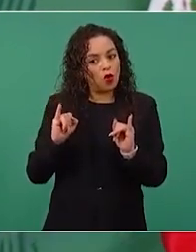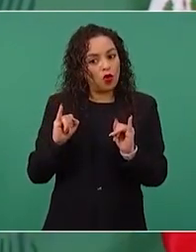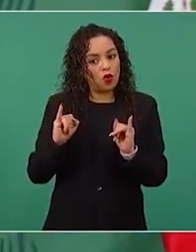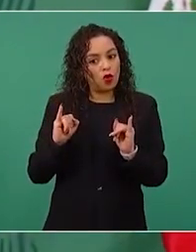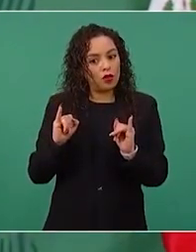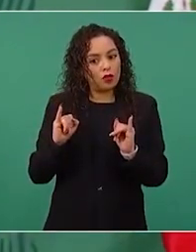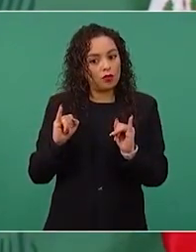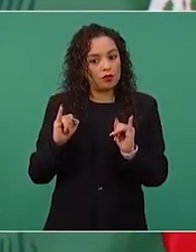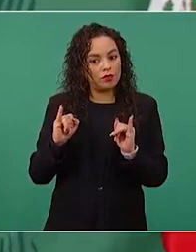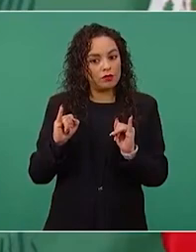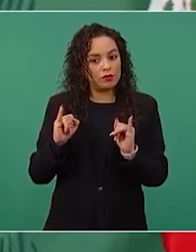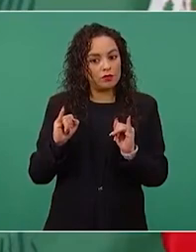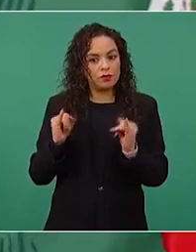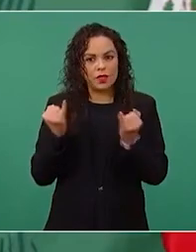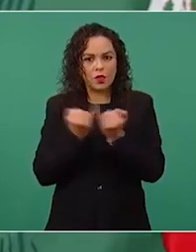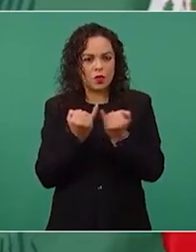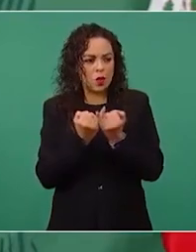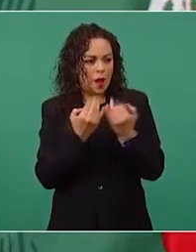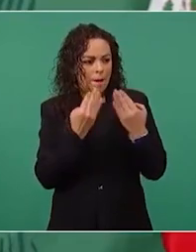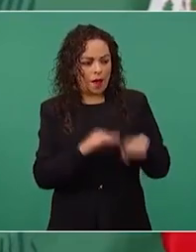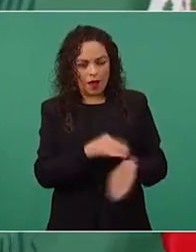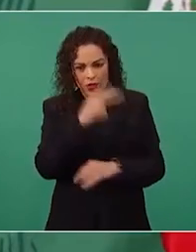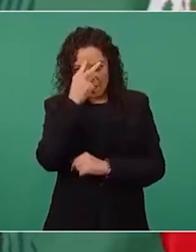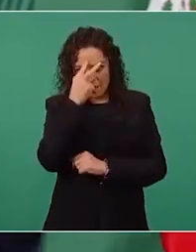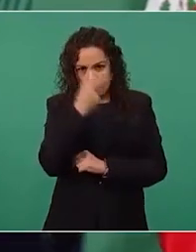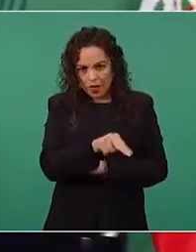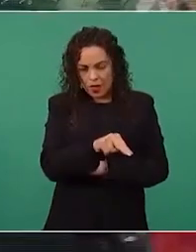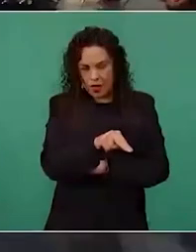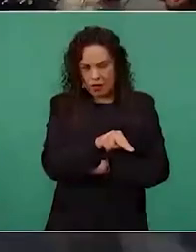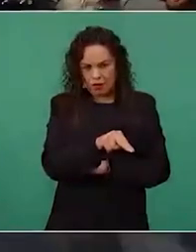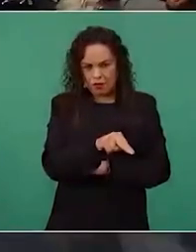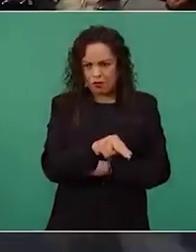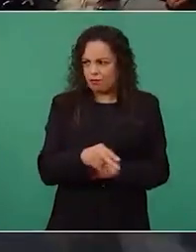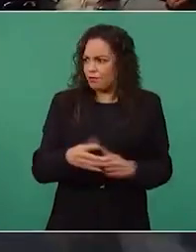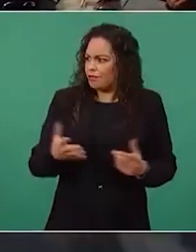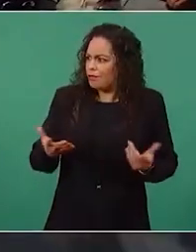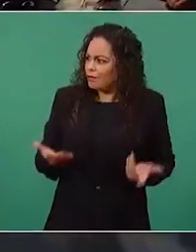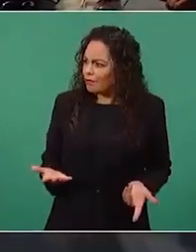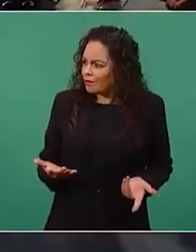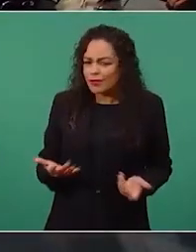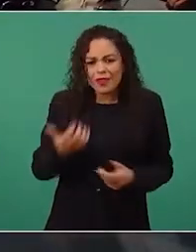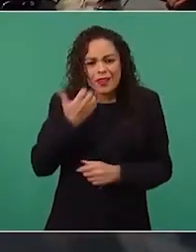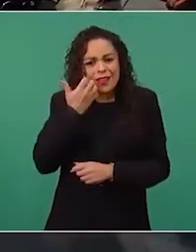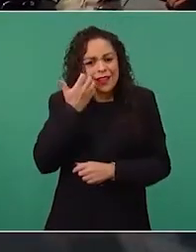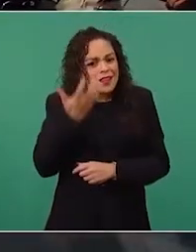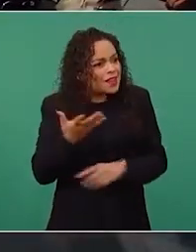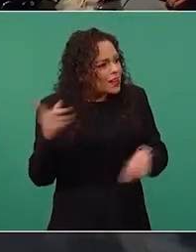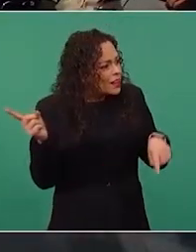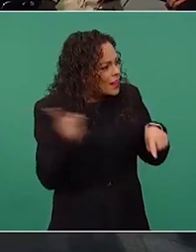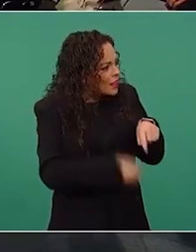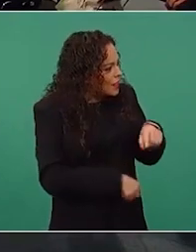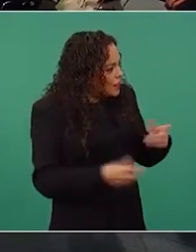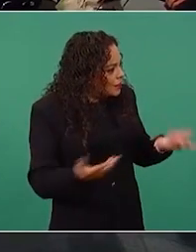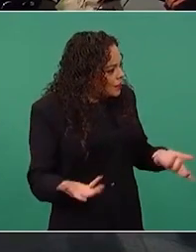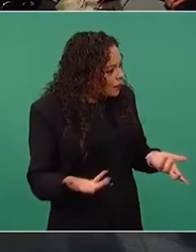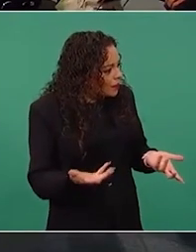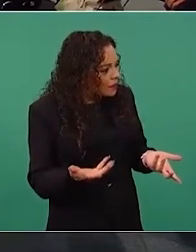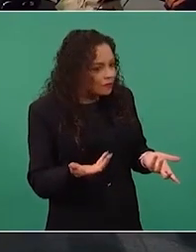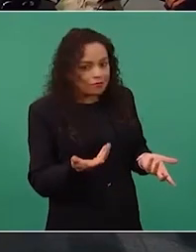como el Banco de México. O sea, nos querían quitar los ingresos.